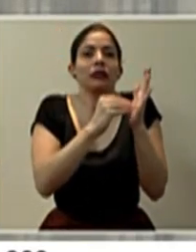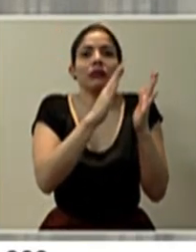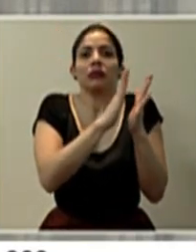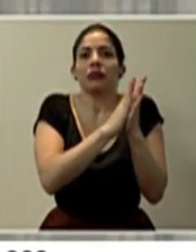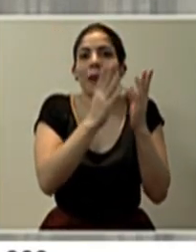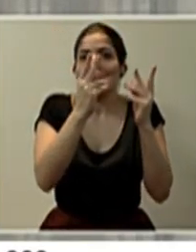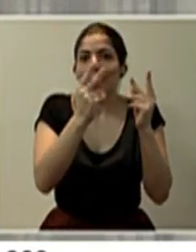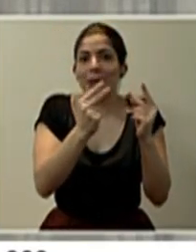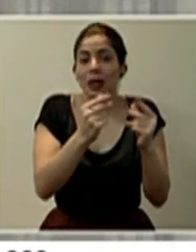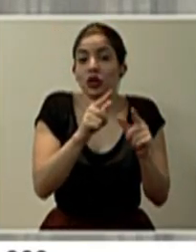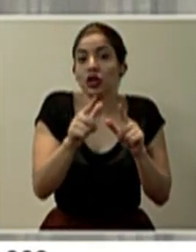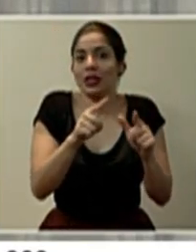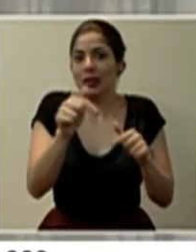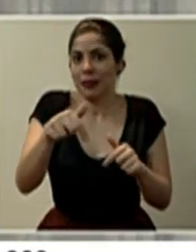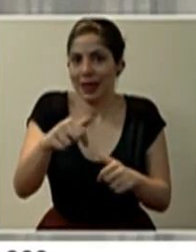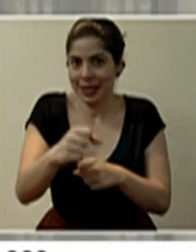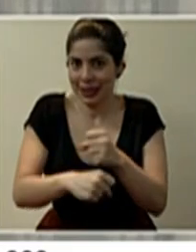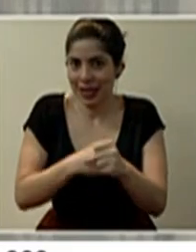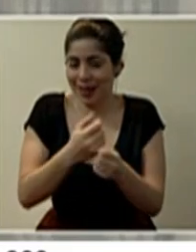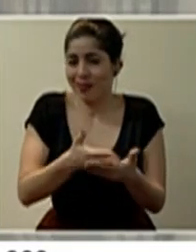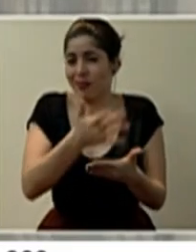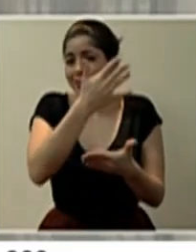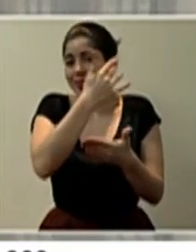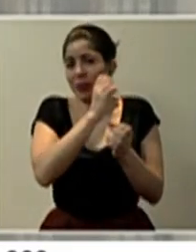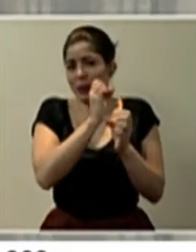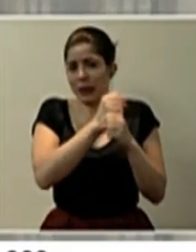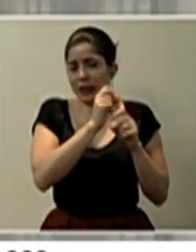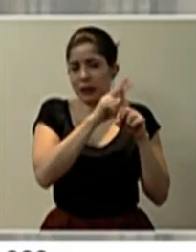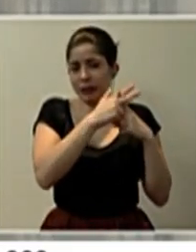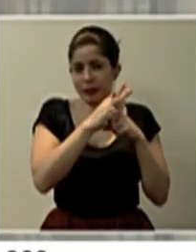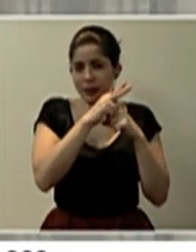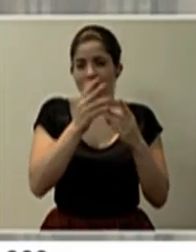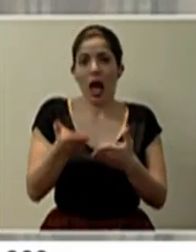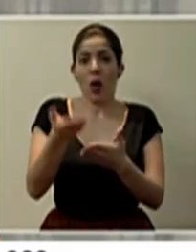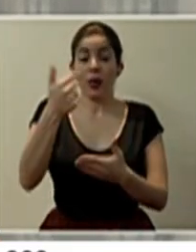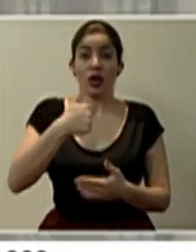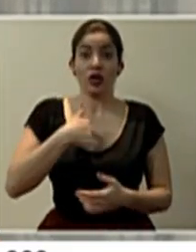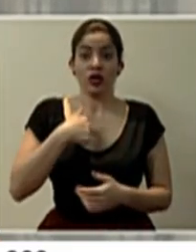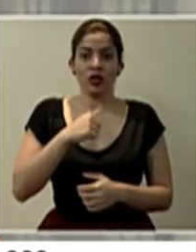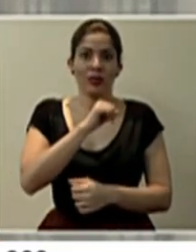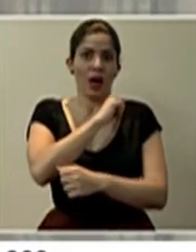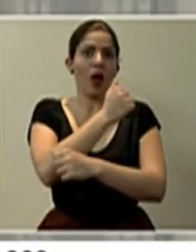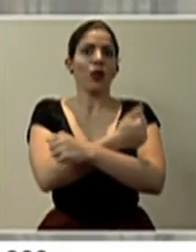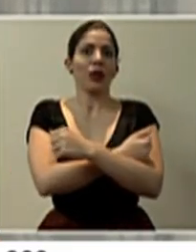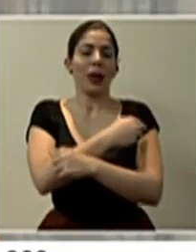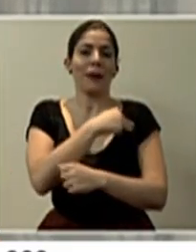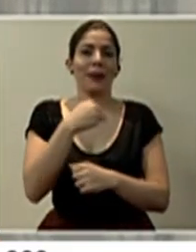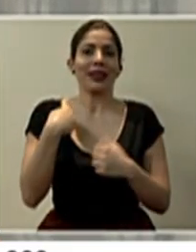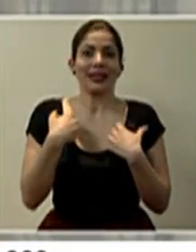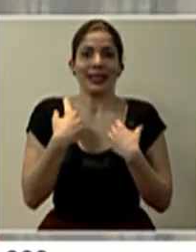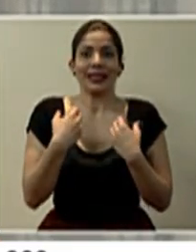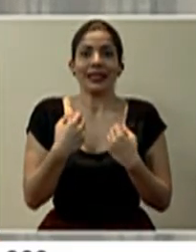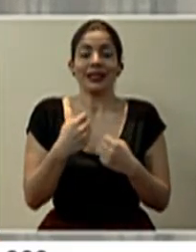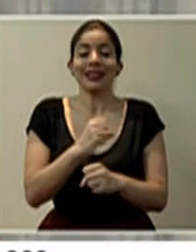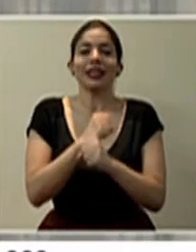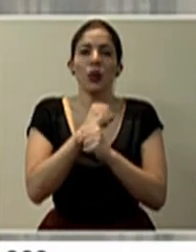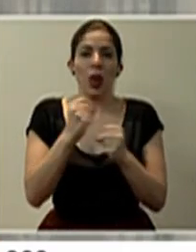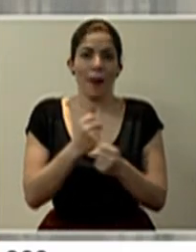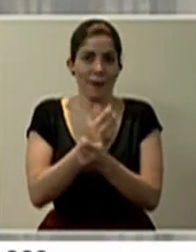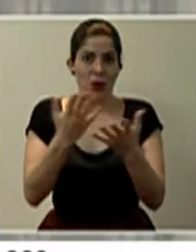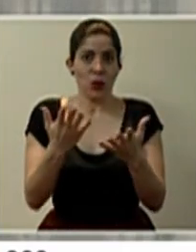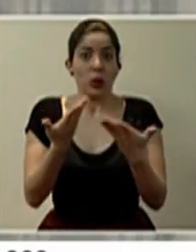pasado para este año, ese aumento y yo como jerarca del Ministerio de Seguridad Pública lo coordiné